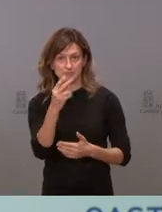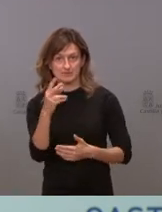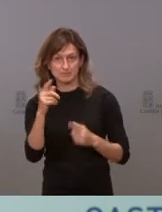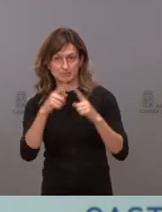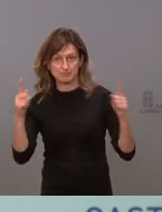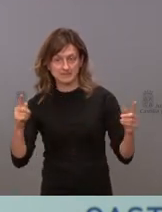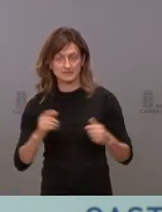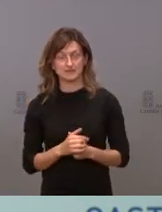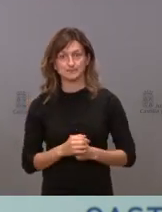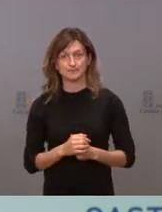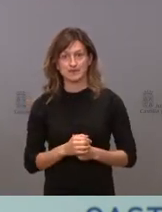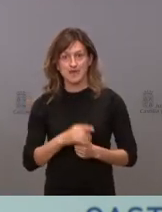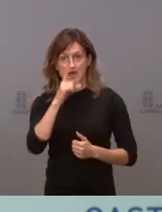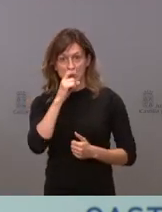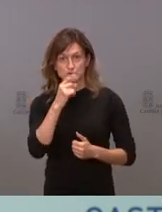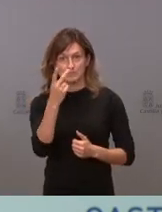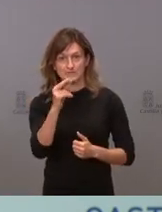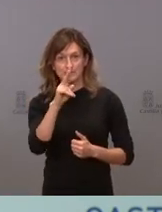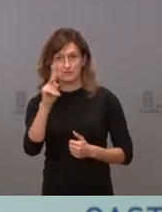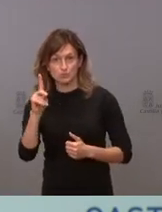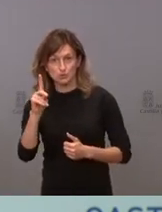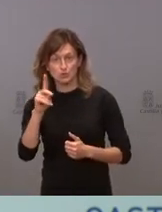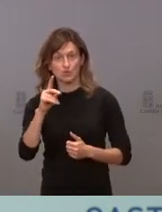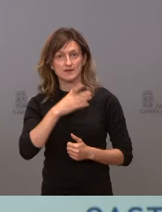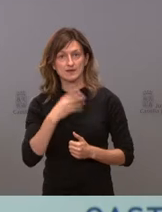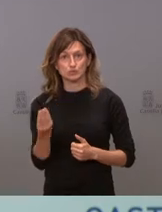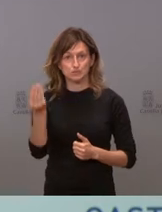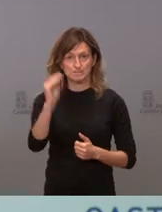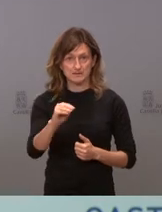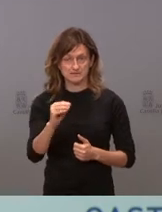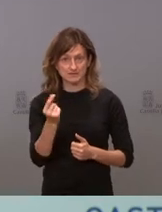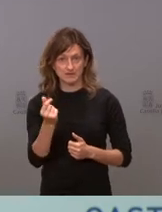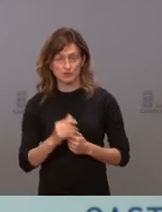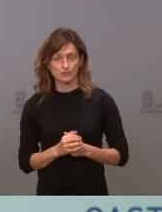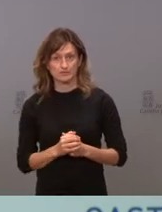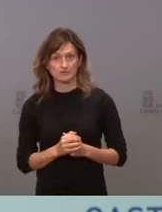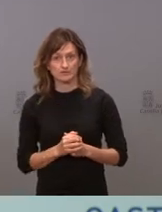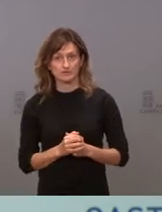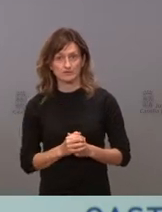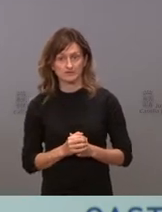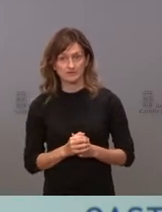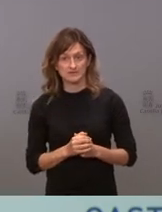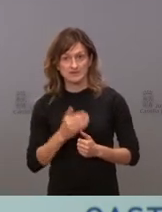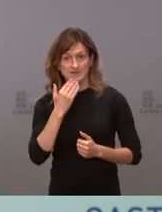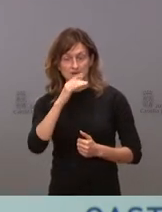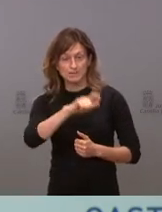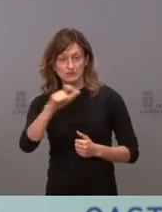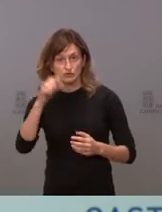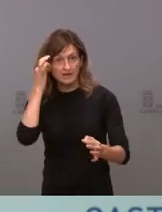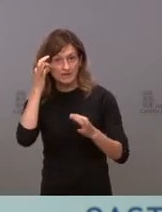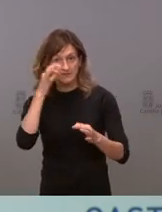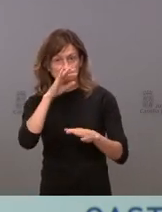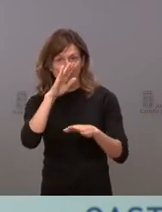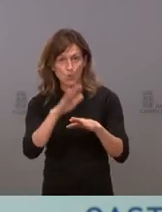En el año 2021 vamos a incrementar esta cantidad. Y nadie, nadie que cumpla los requisitos ha